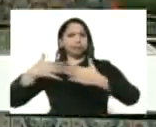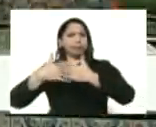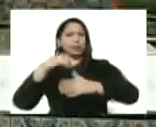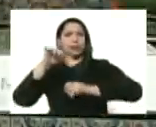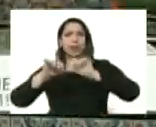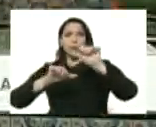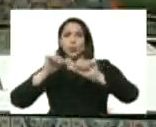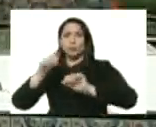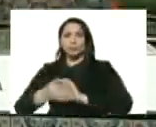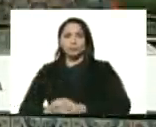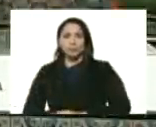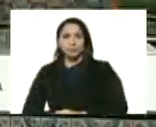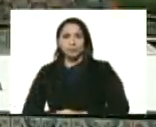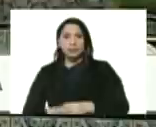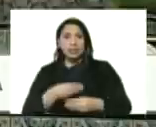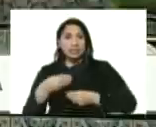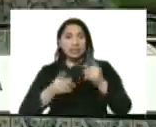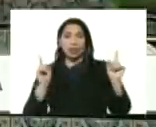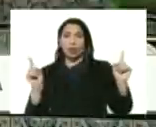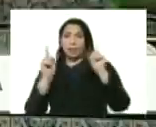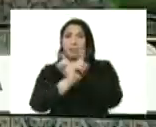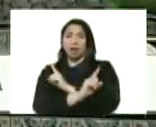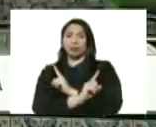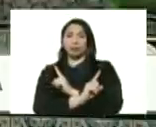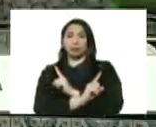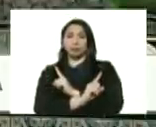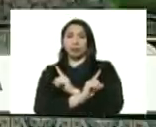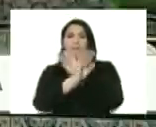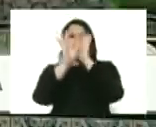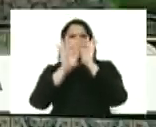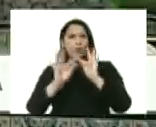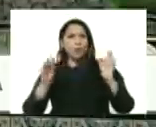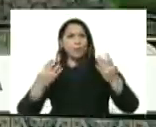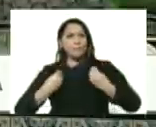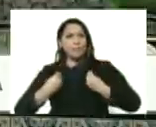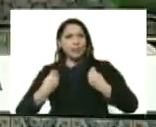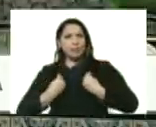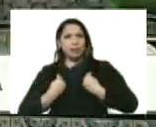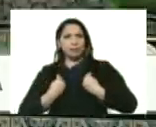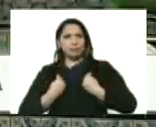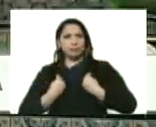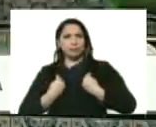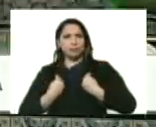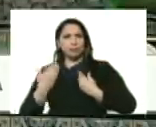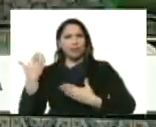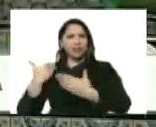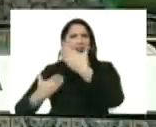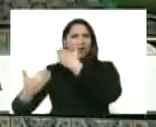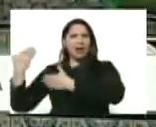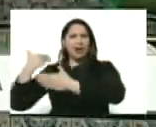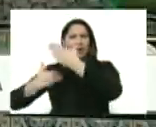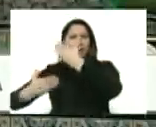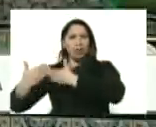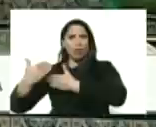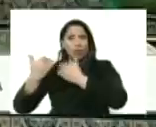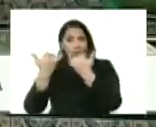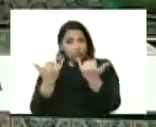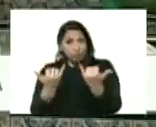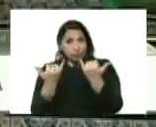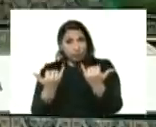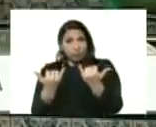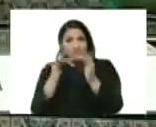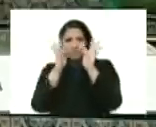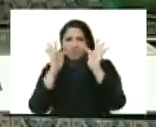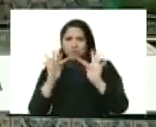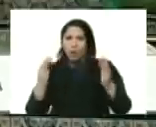y hicieron cambiar las formas de vida en el pasado en el presente en esta